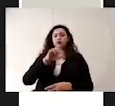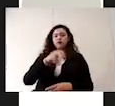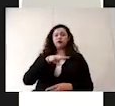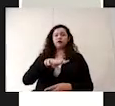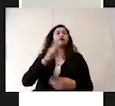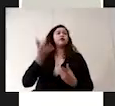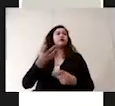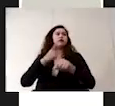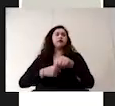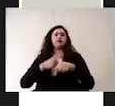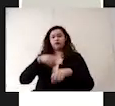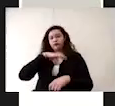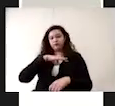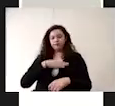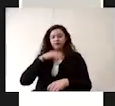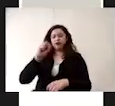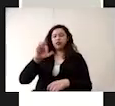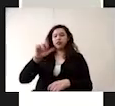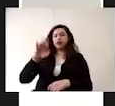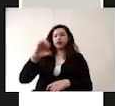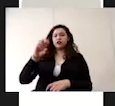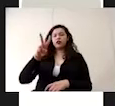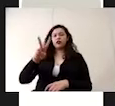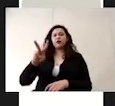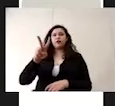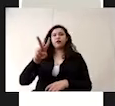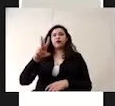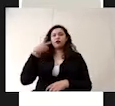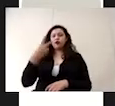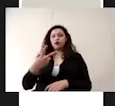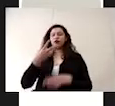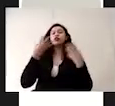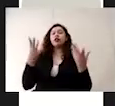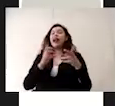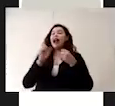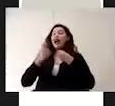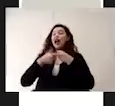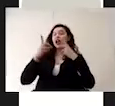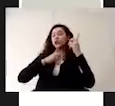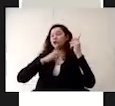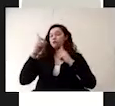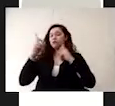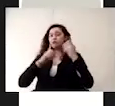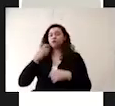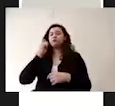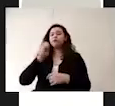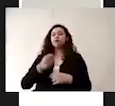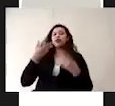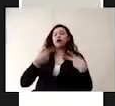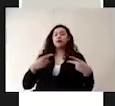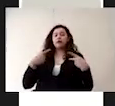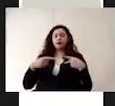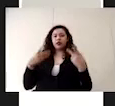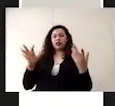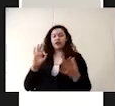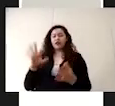causada por el virus SARS-CoV-2. Un caso sospechoso se refiere a todas aquellas personas que